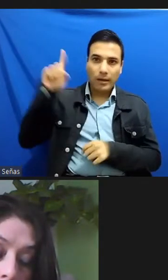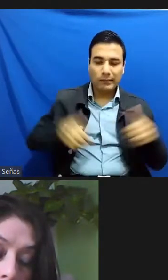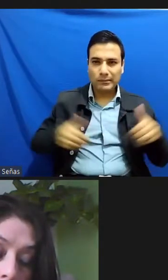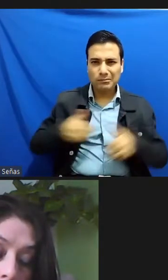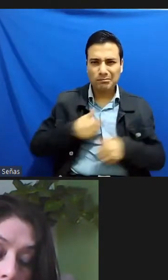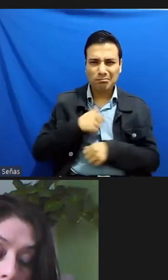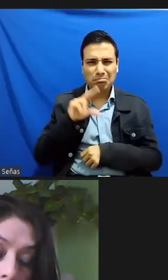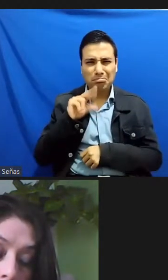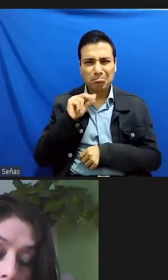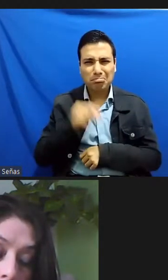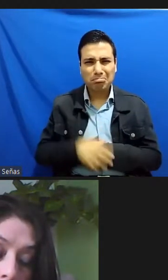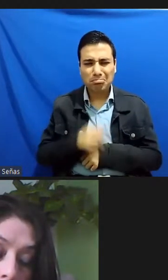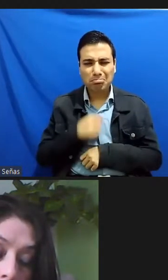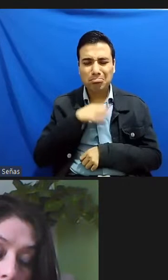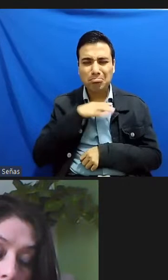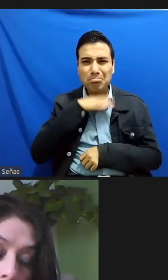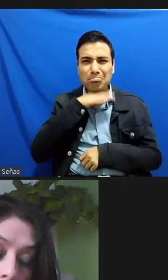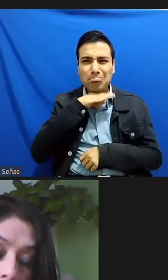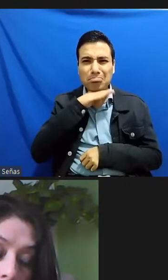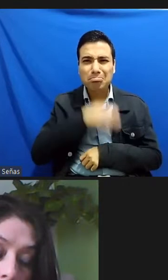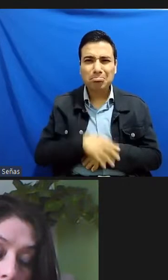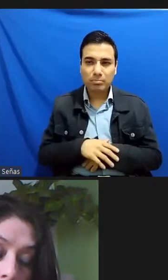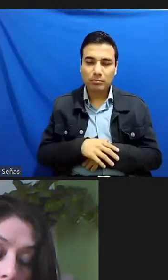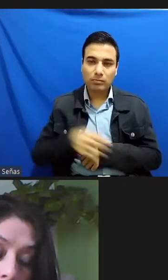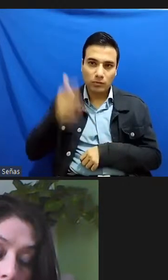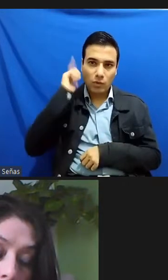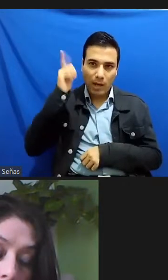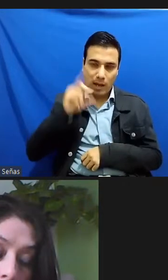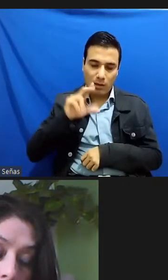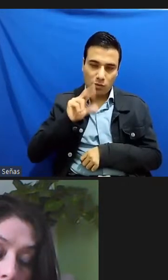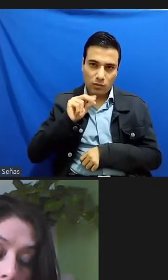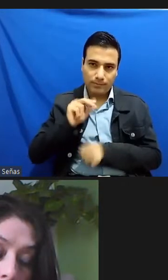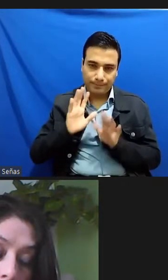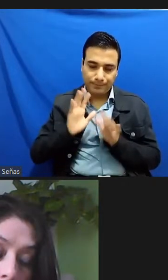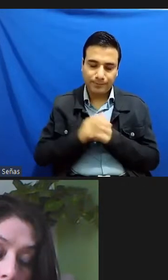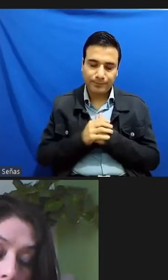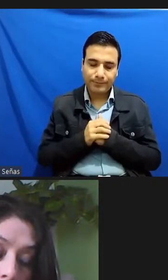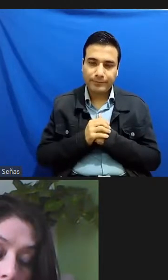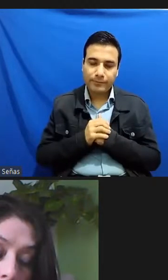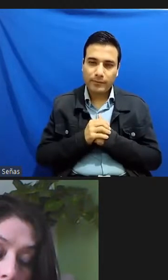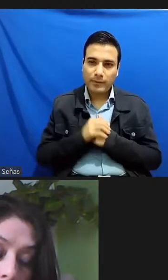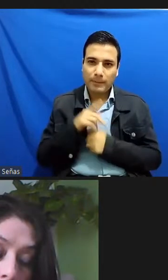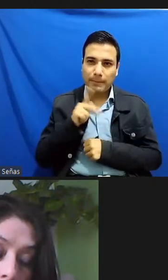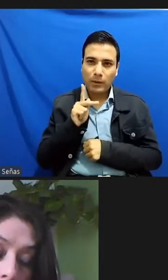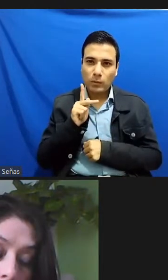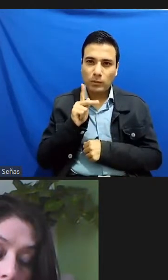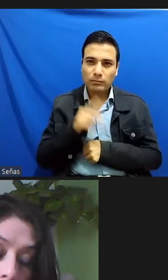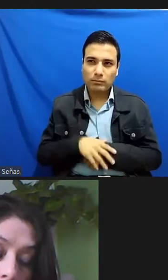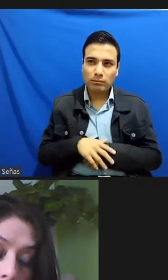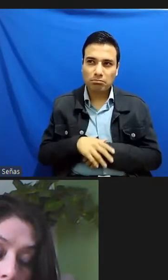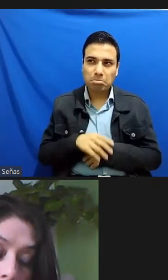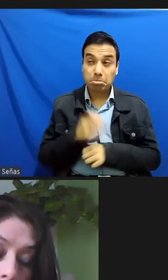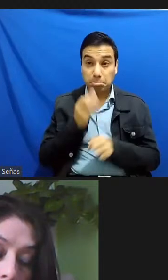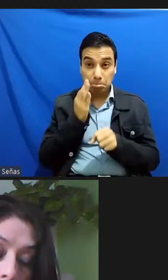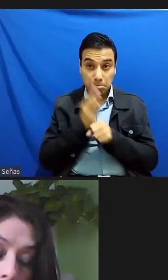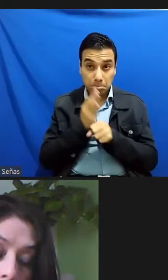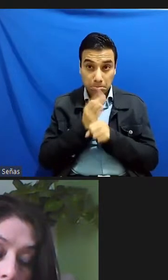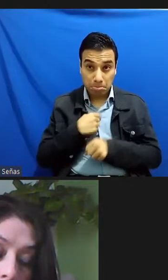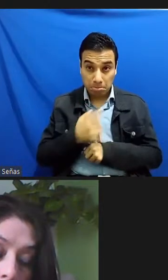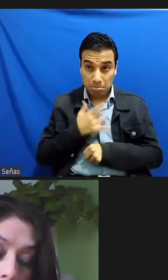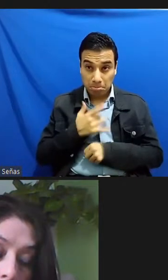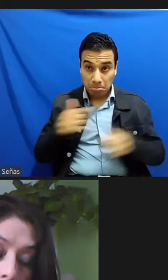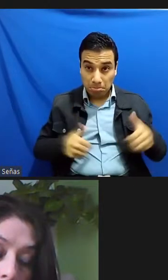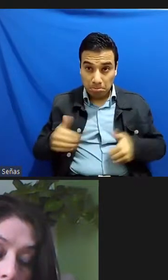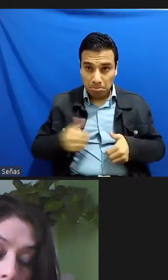eh me gustaría que no exista obviamente pero no no no no no ahora es una queja pero me doy cuenta que de